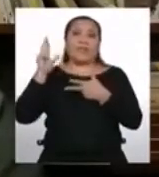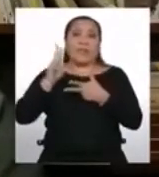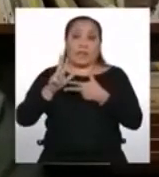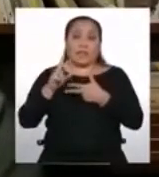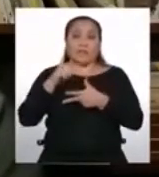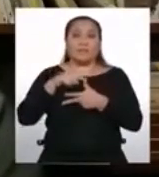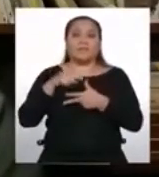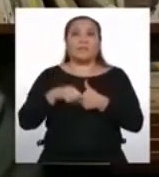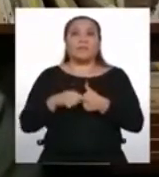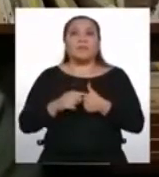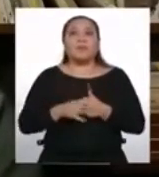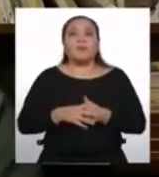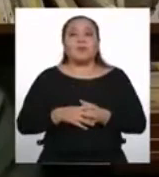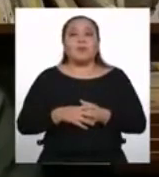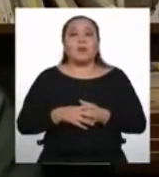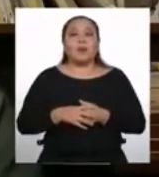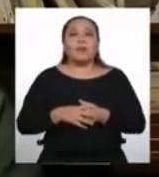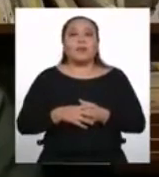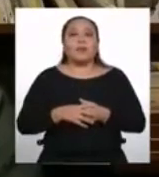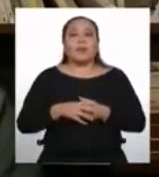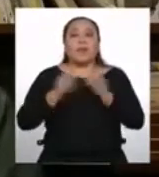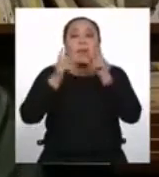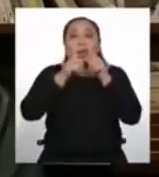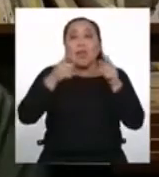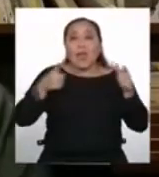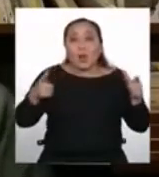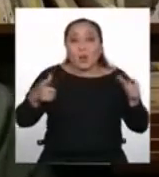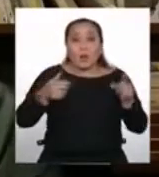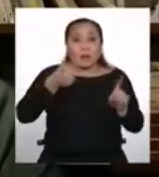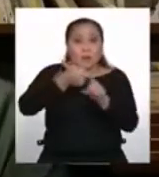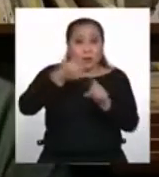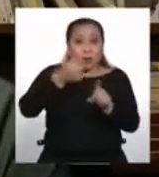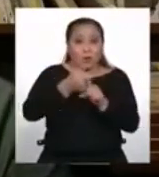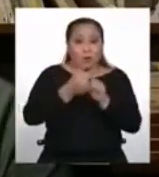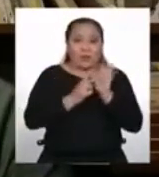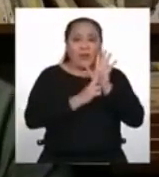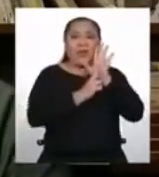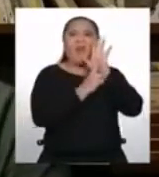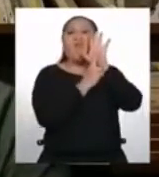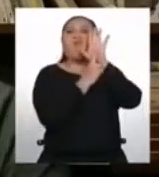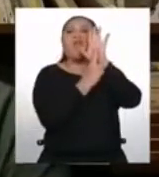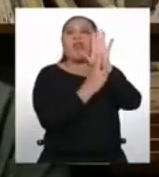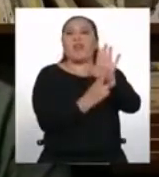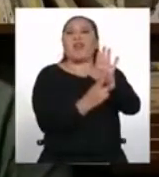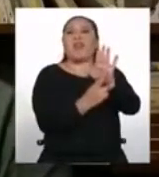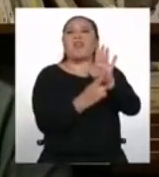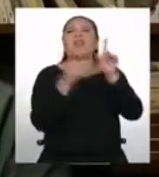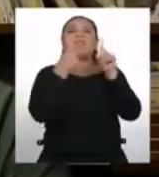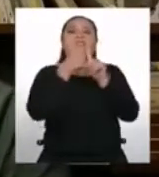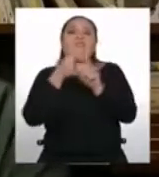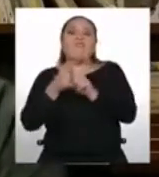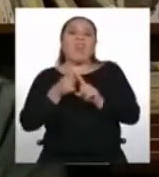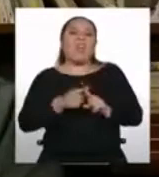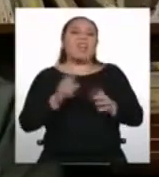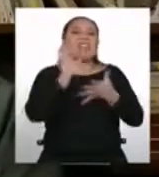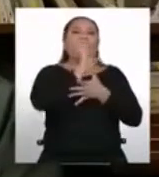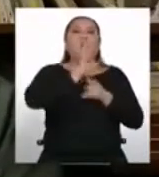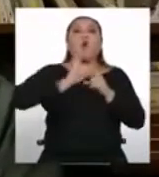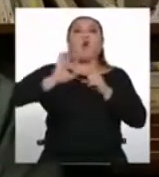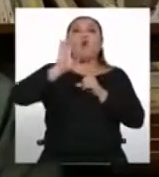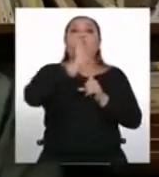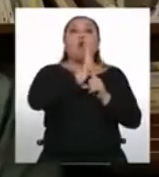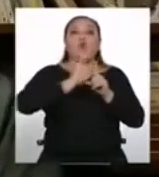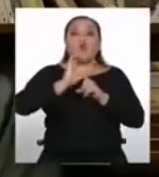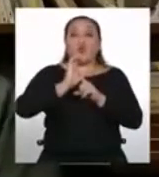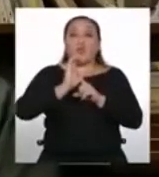Las lenguas originarias reflejan nuestra diversidad cultural. Un